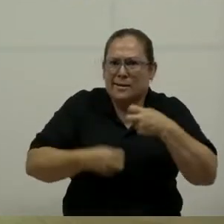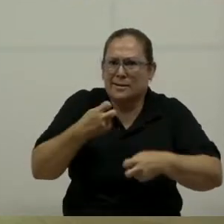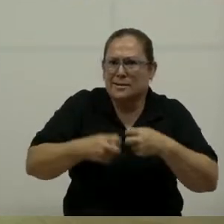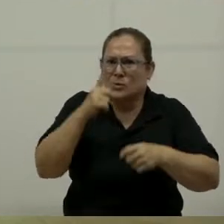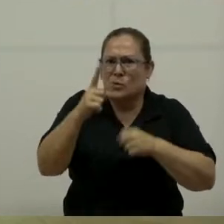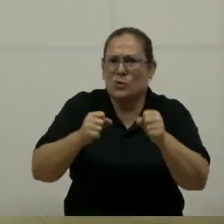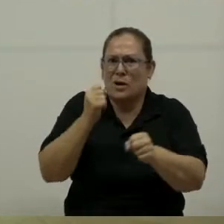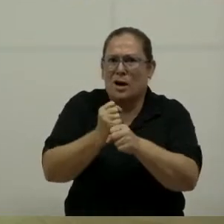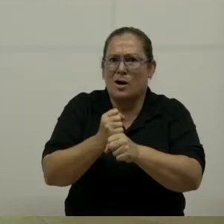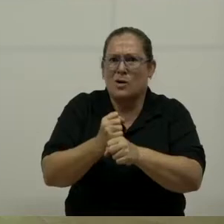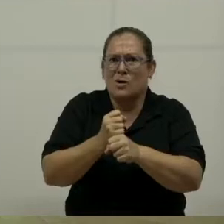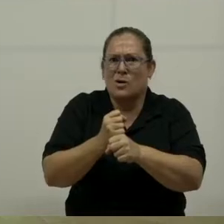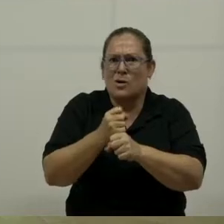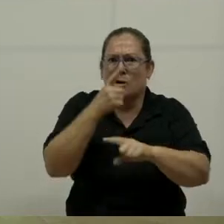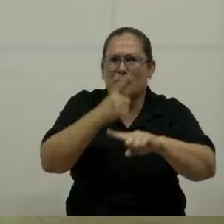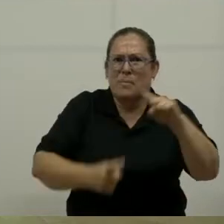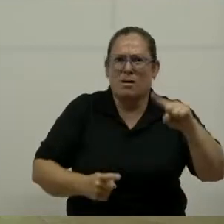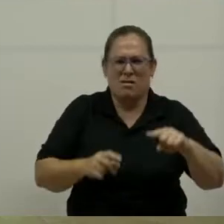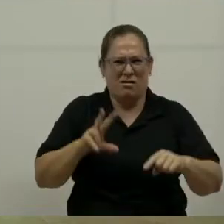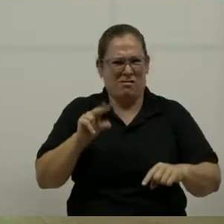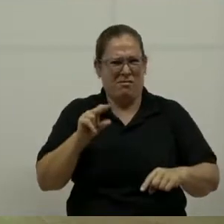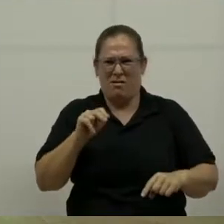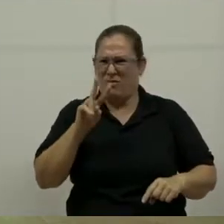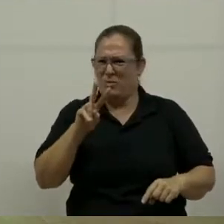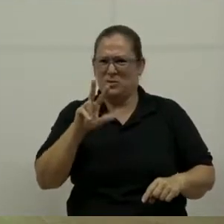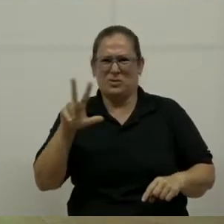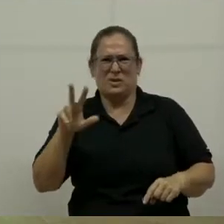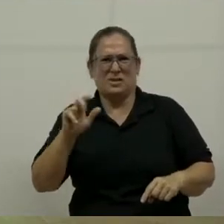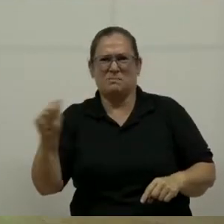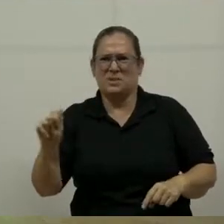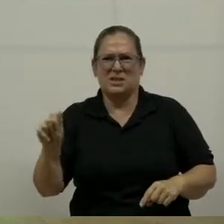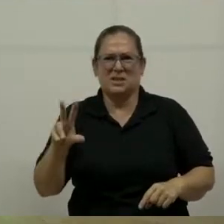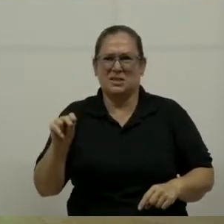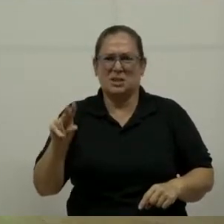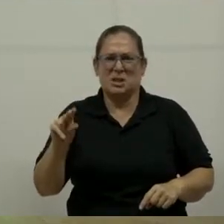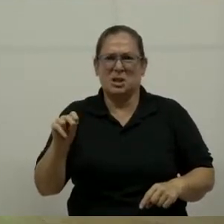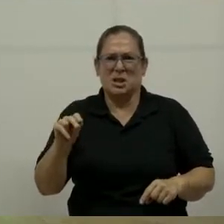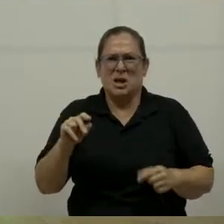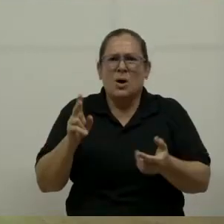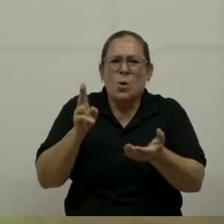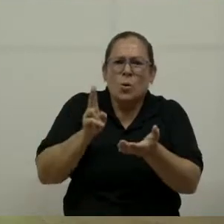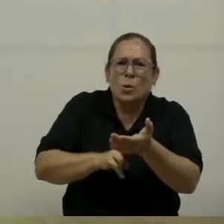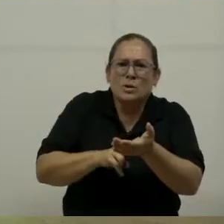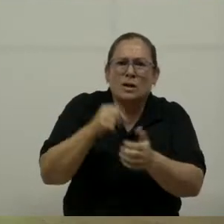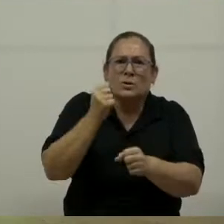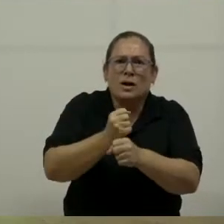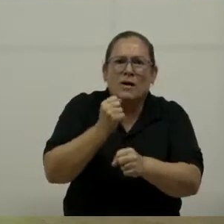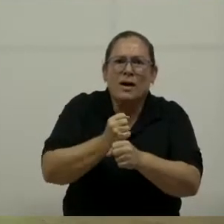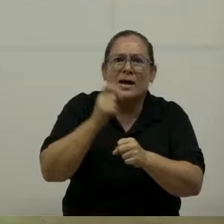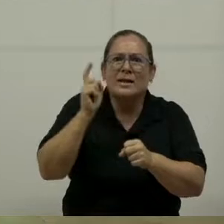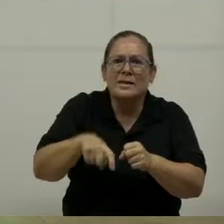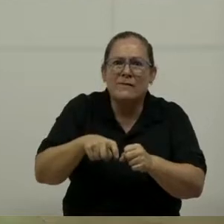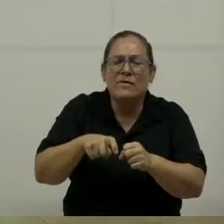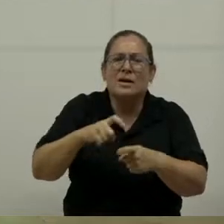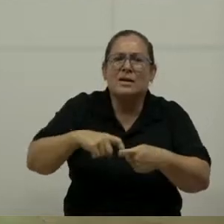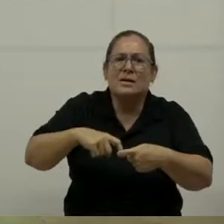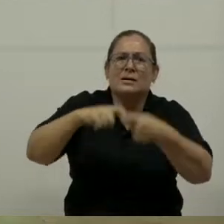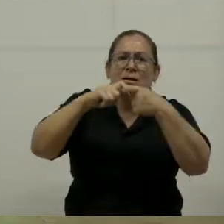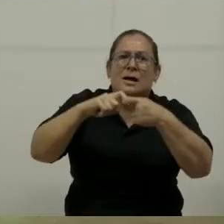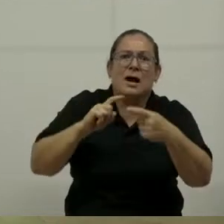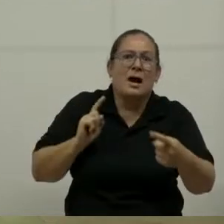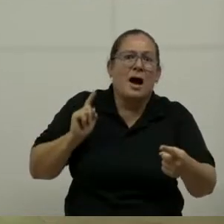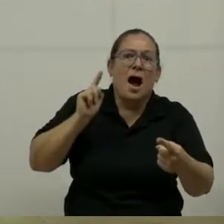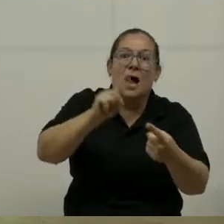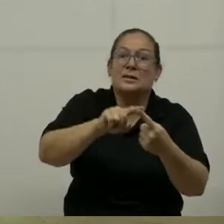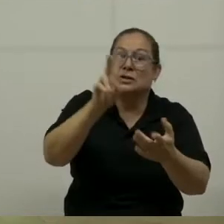ser que se estén haciendo cosas para dos y tres meses. Esto es de largo plazo. Y esa flexibilización de contratos laborales deberíamos de tenerla hasta no menos de diciembre del